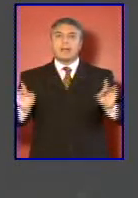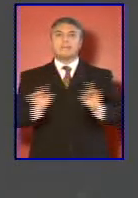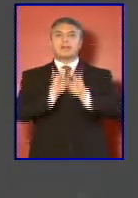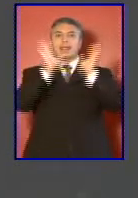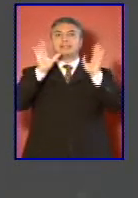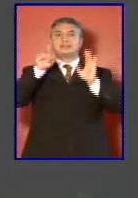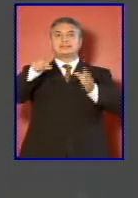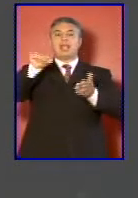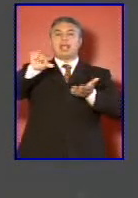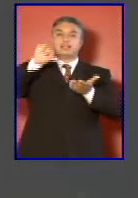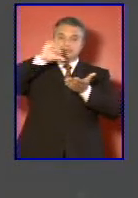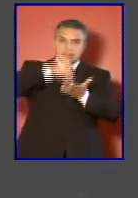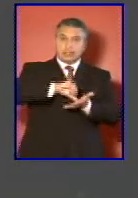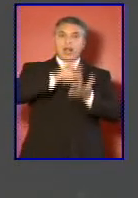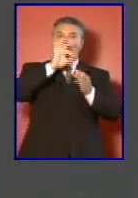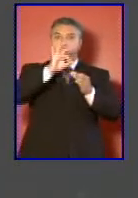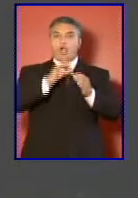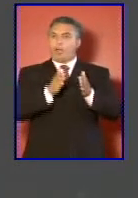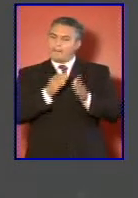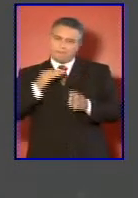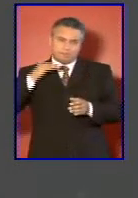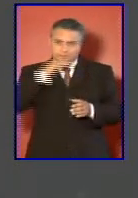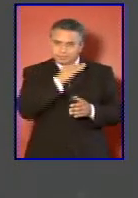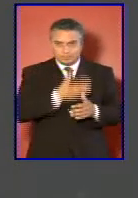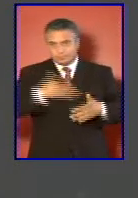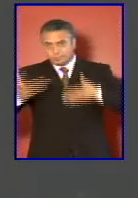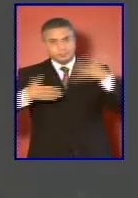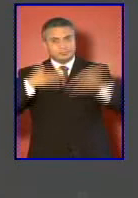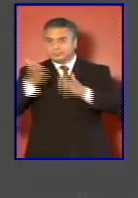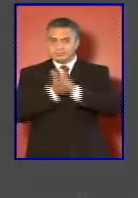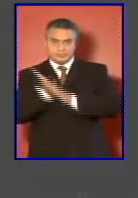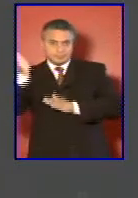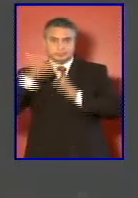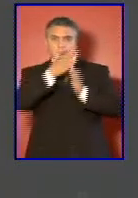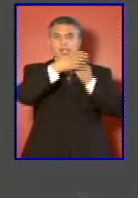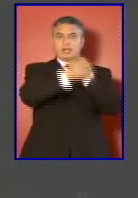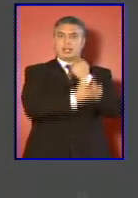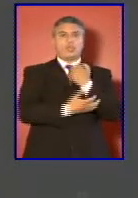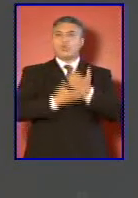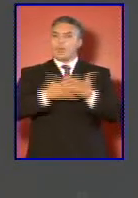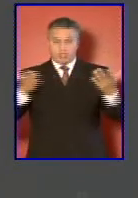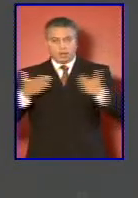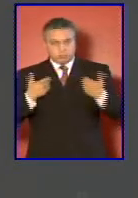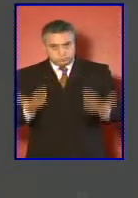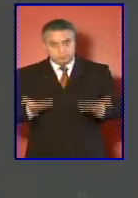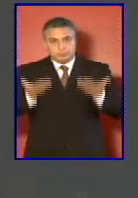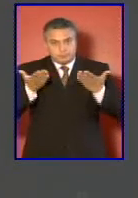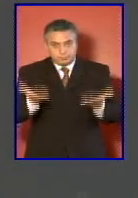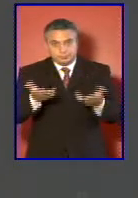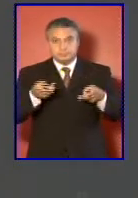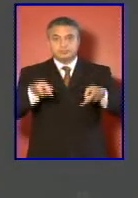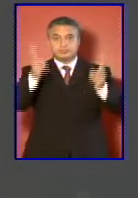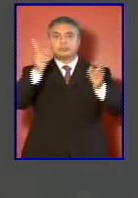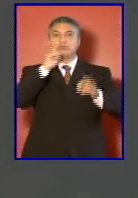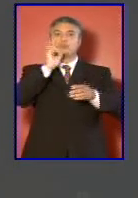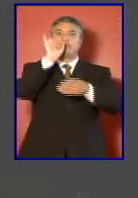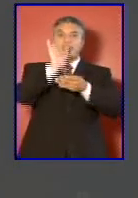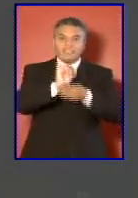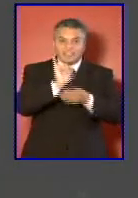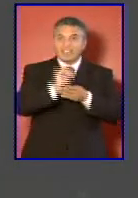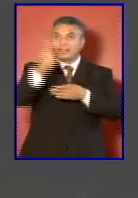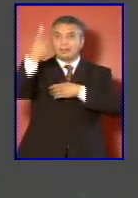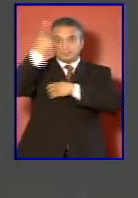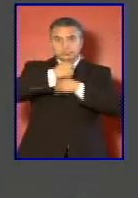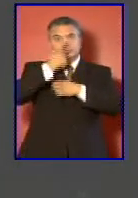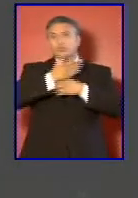central o desplazarse rápidamente a la región que lo requiere para ponerse a disposición bajo el intendente o bajo la